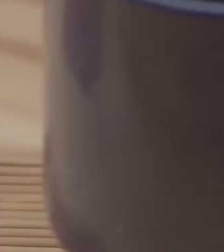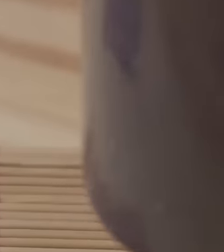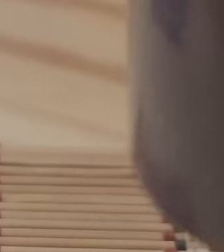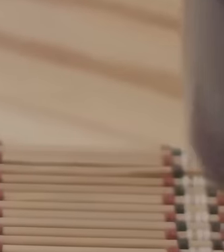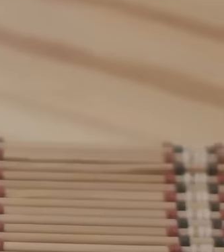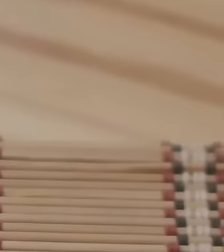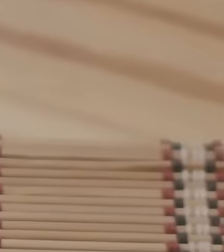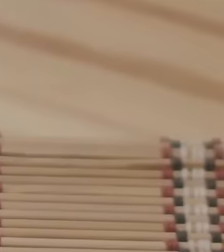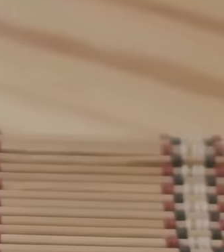Gracias por ver el video.